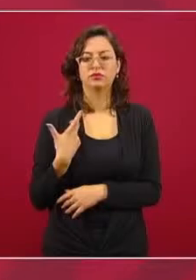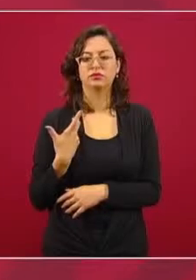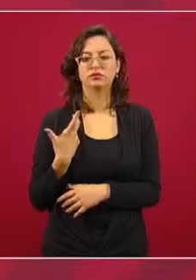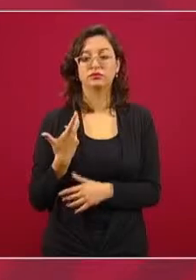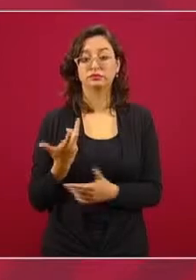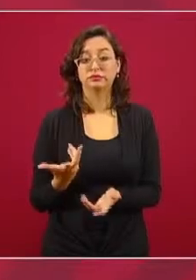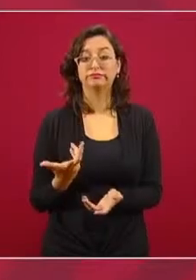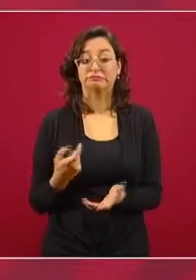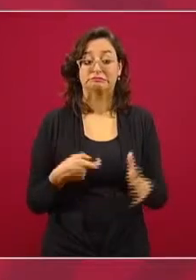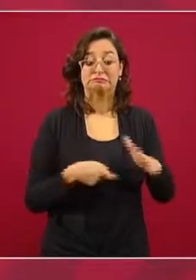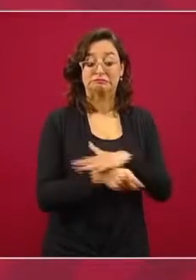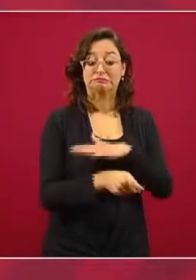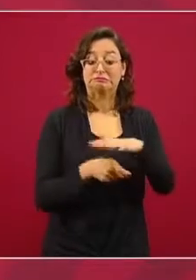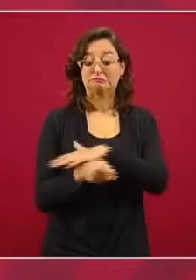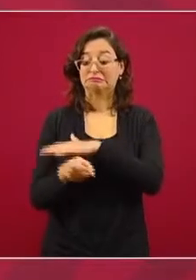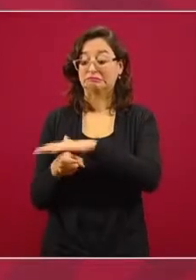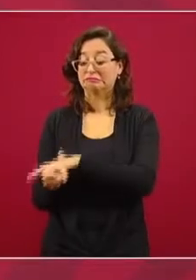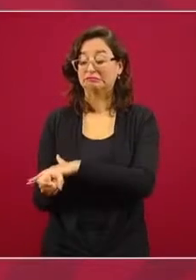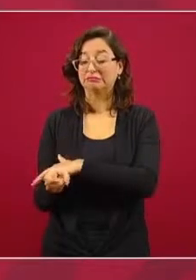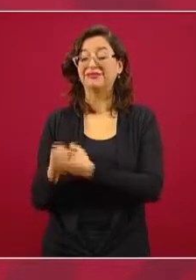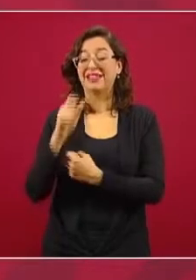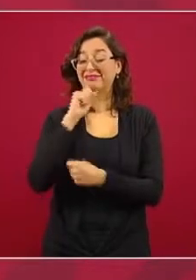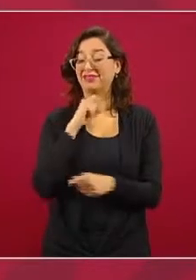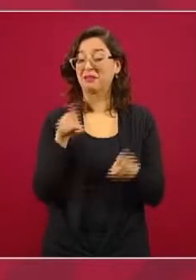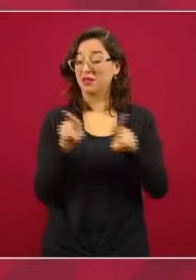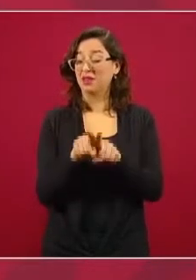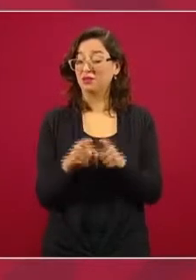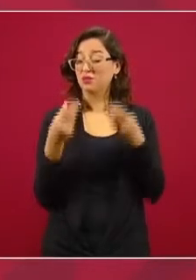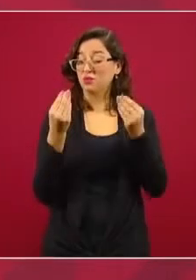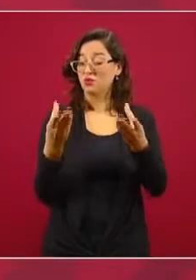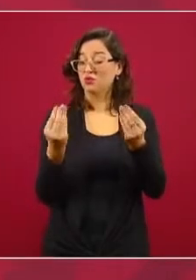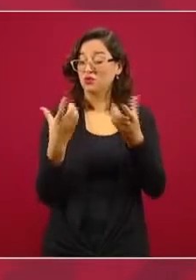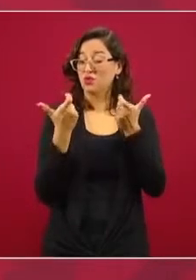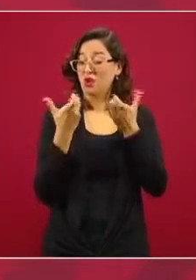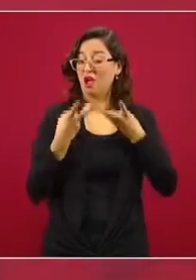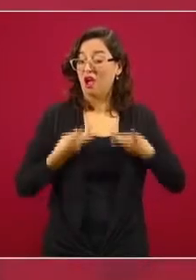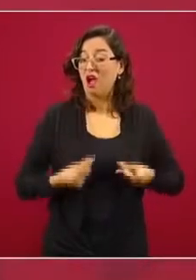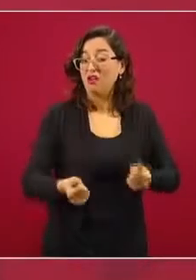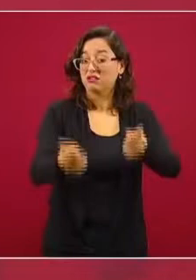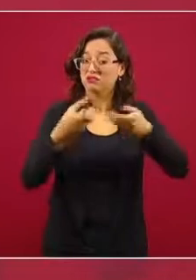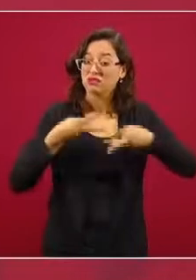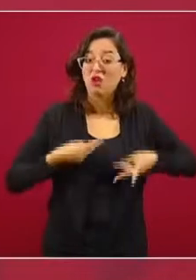gasto para la hacienda pública.